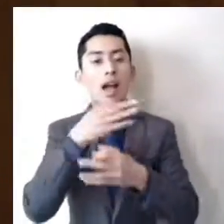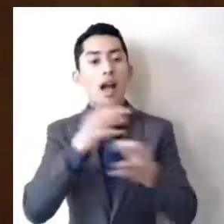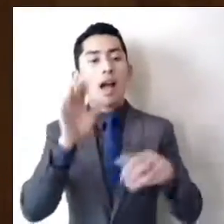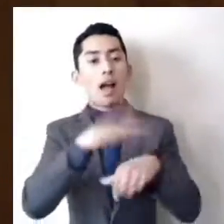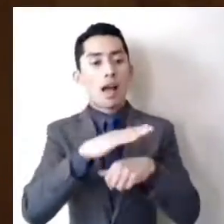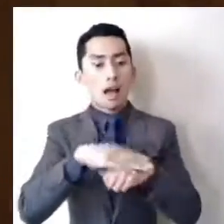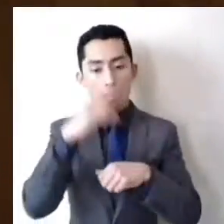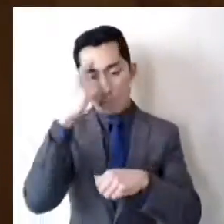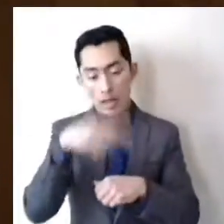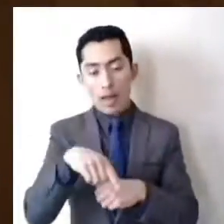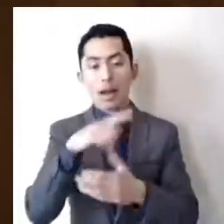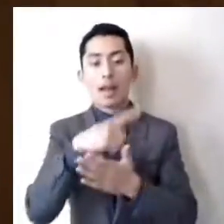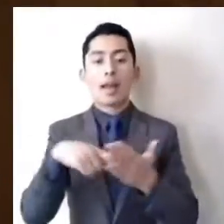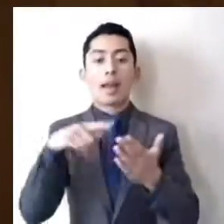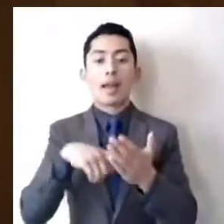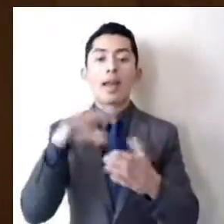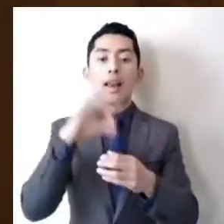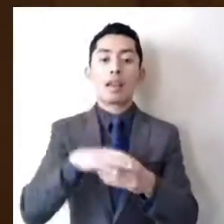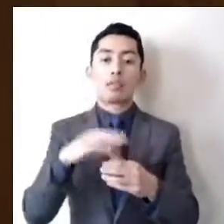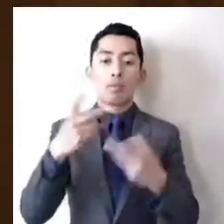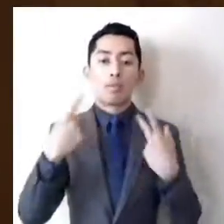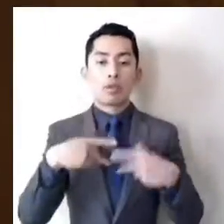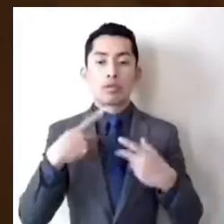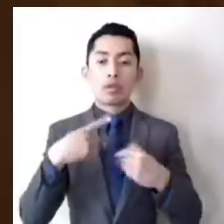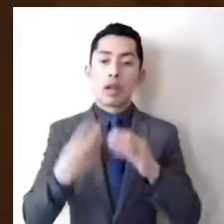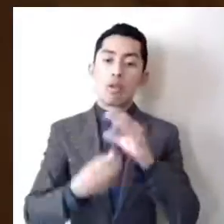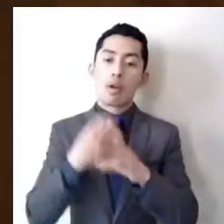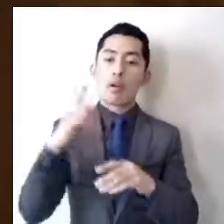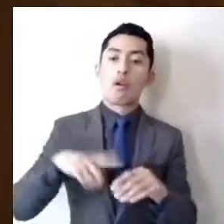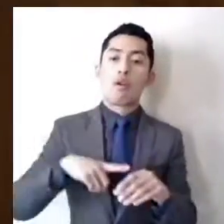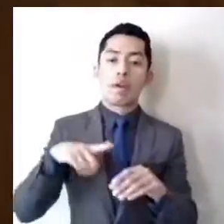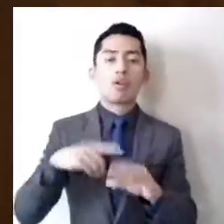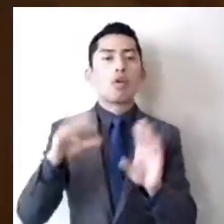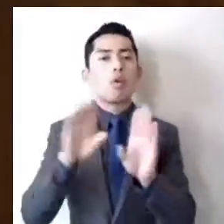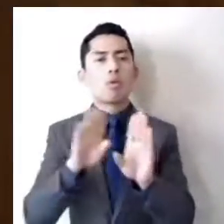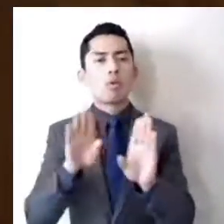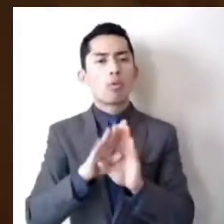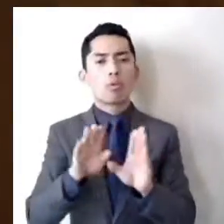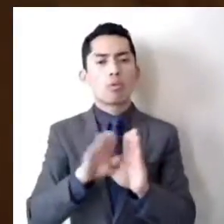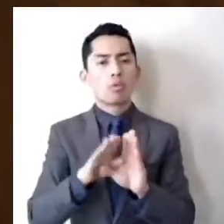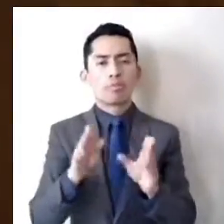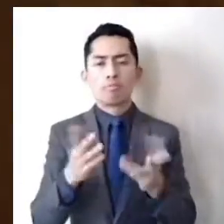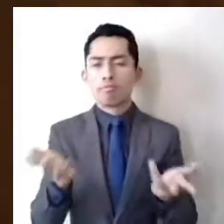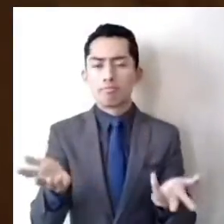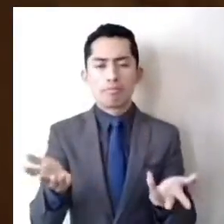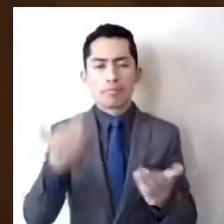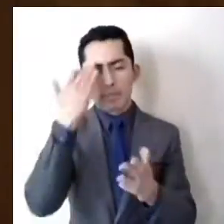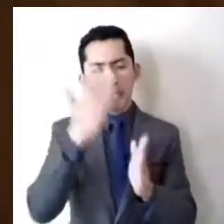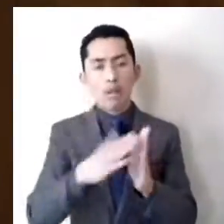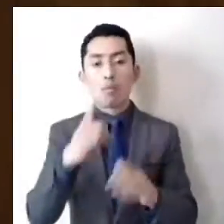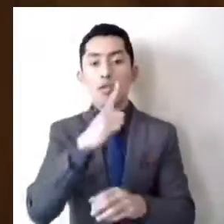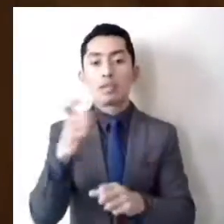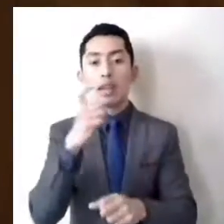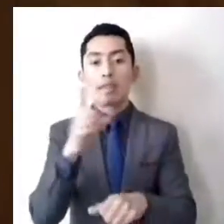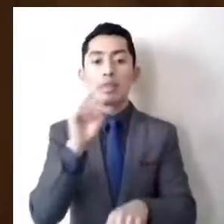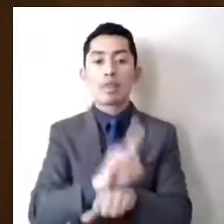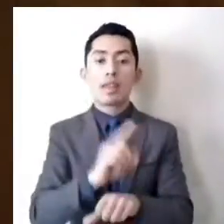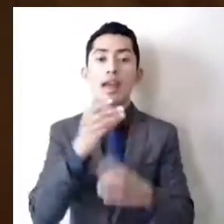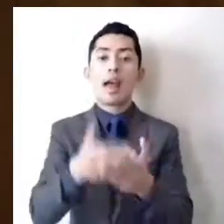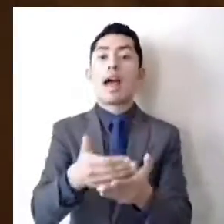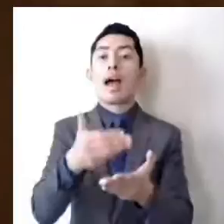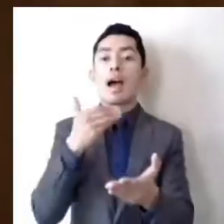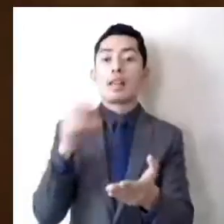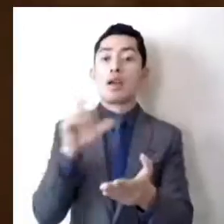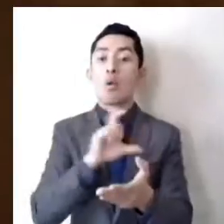del gobernador debe expedirse por lo menos 100 días antes del día de la